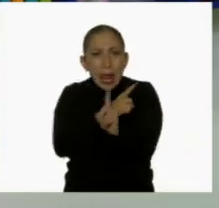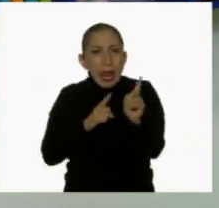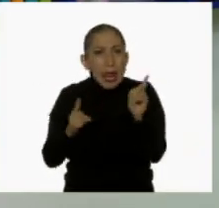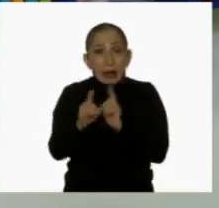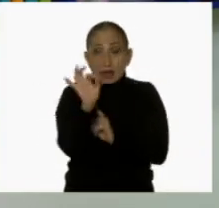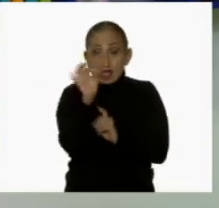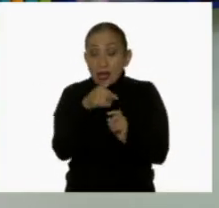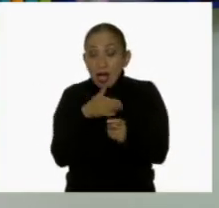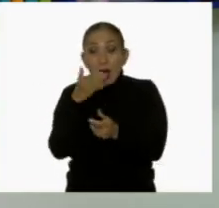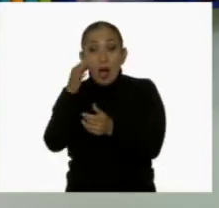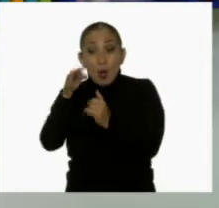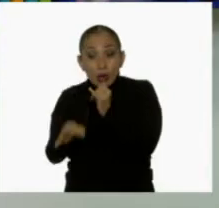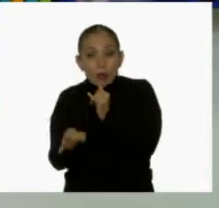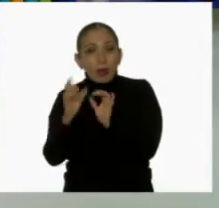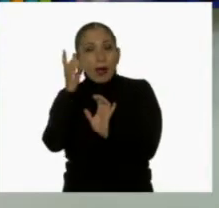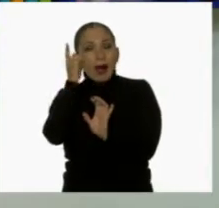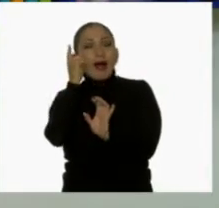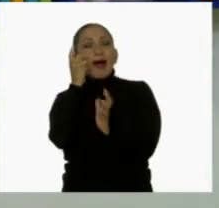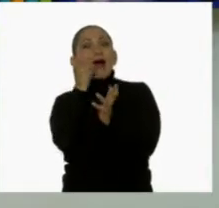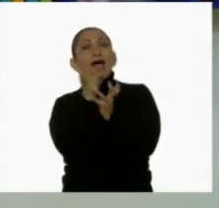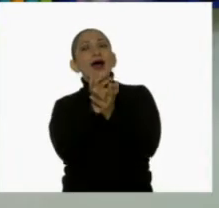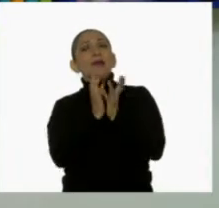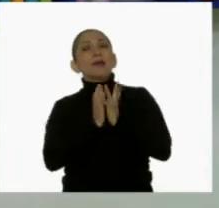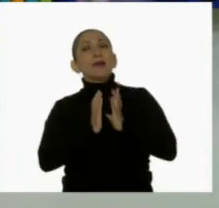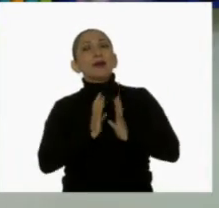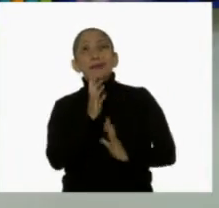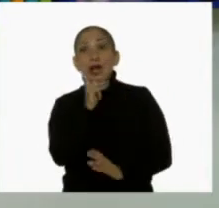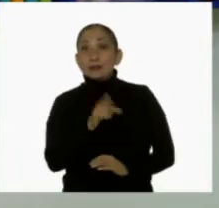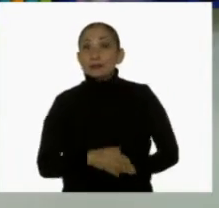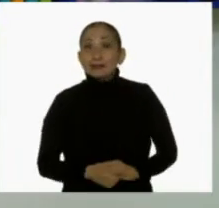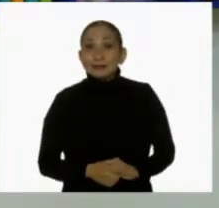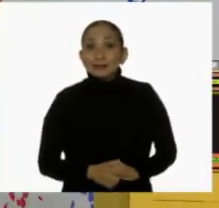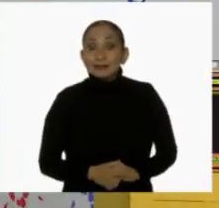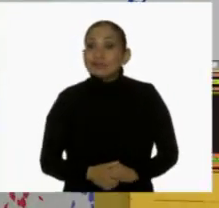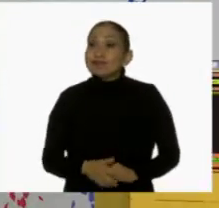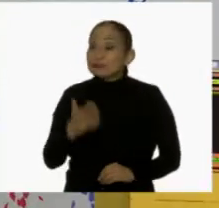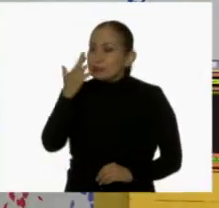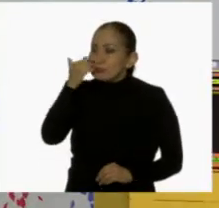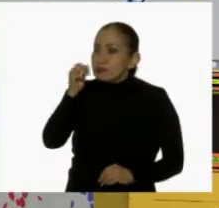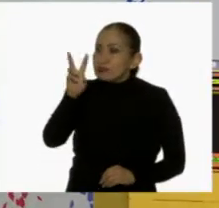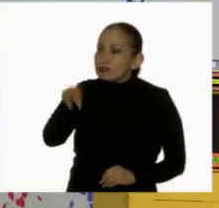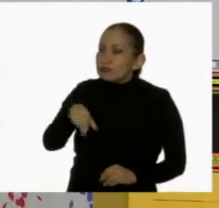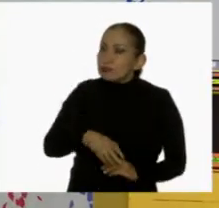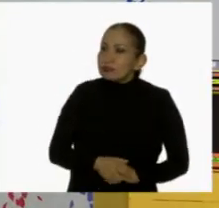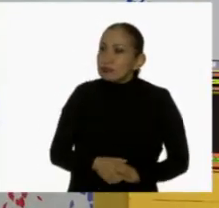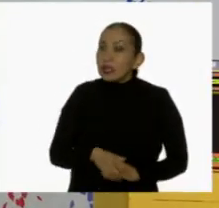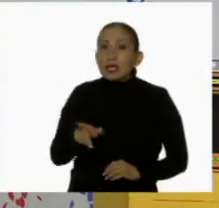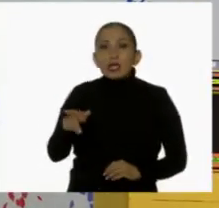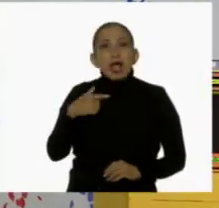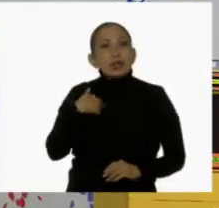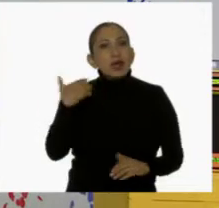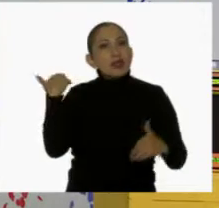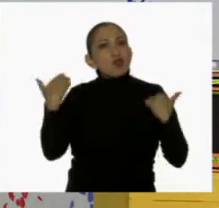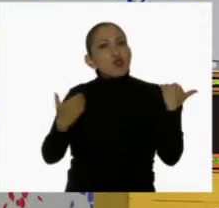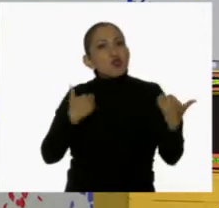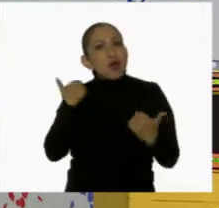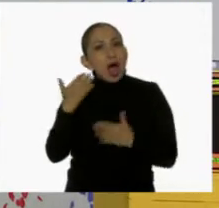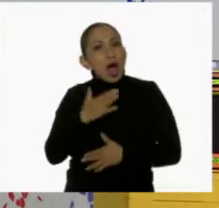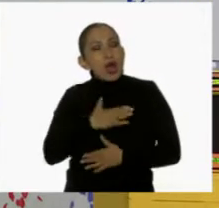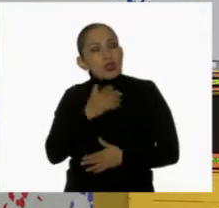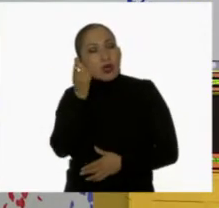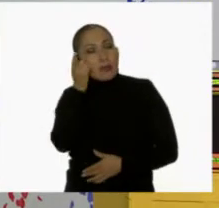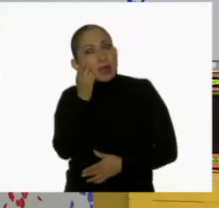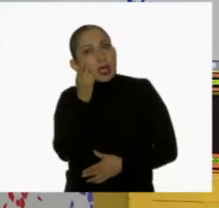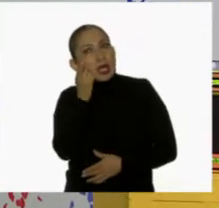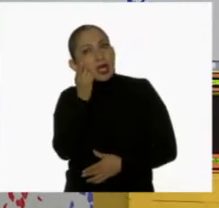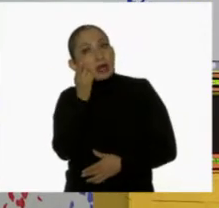probable es que logremos dormir y descansar mucho mejor. Tienes toda la razón. Y además, hasta disfrutar de nuestros sueños,